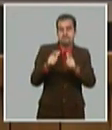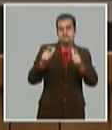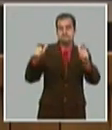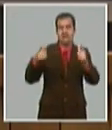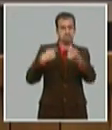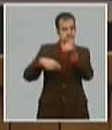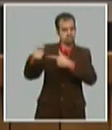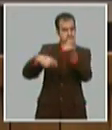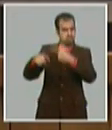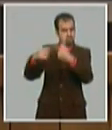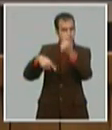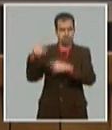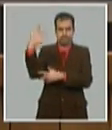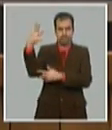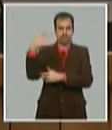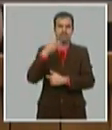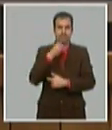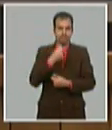diseño del ordenamiento monetario.